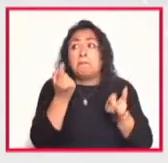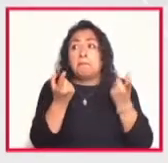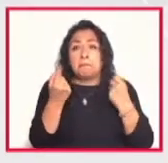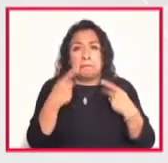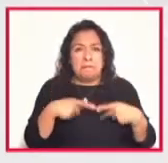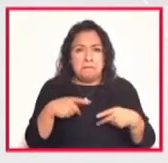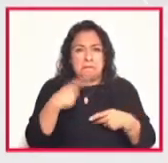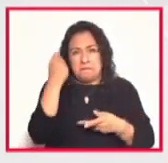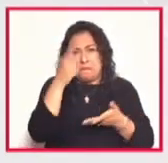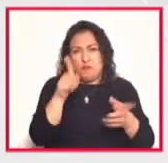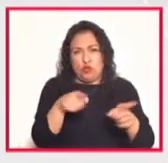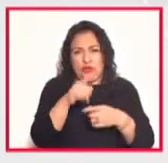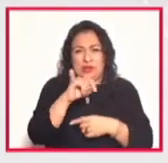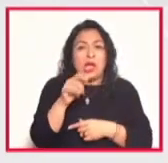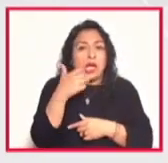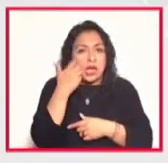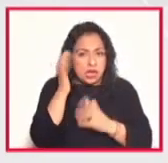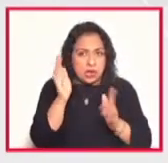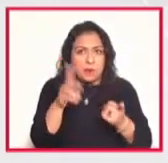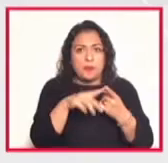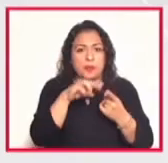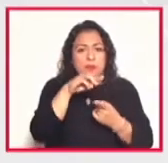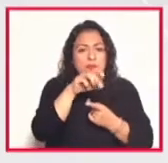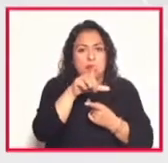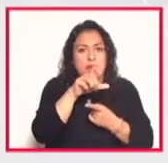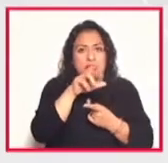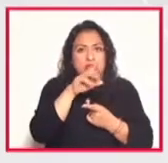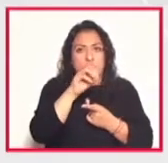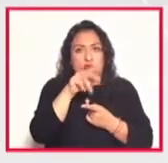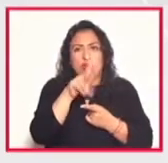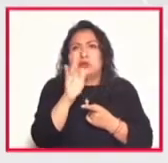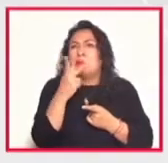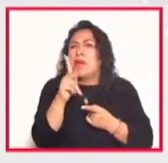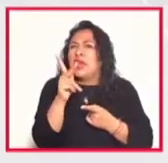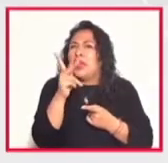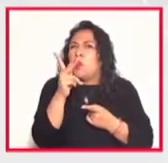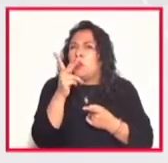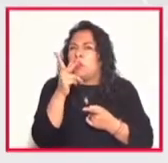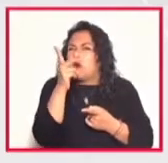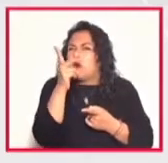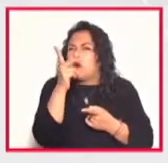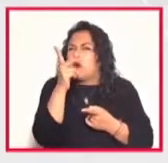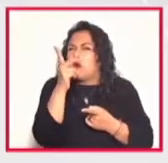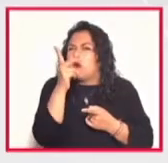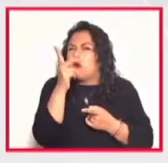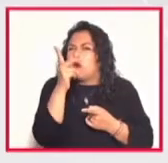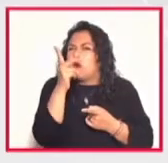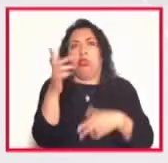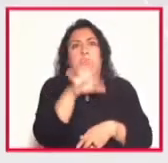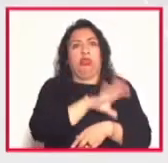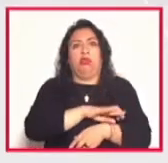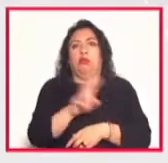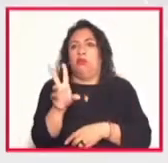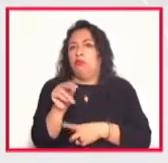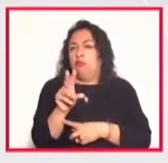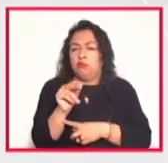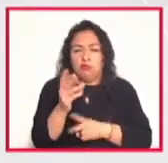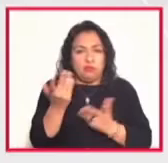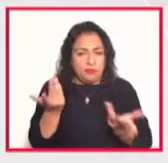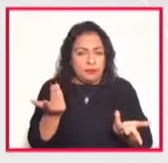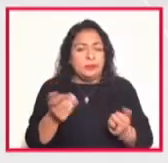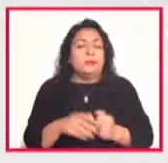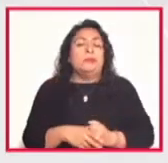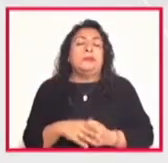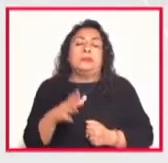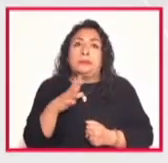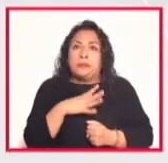habían intentado hacerlo como Max Roach sin tanto éxito como lo hizo Brubeck entonces abrió